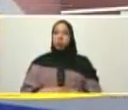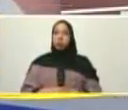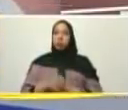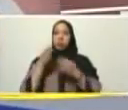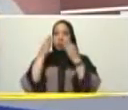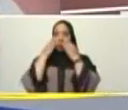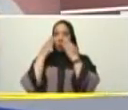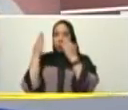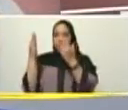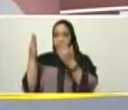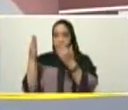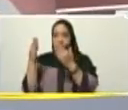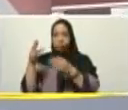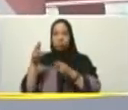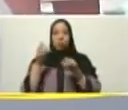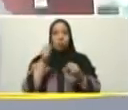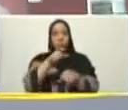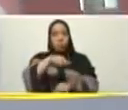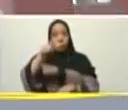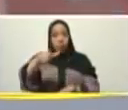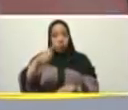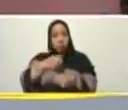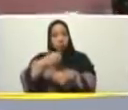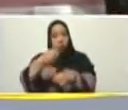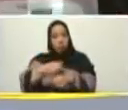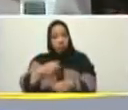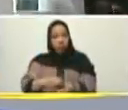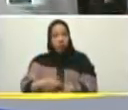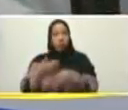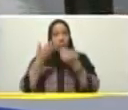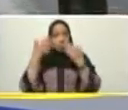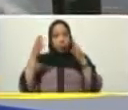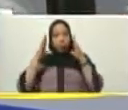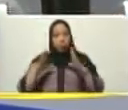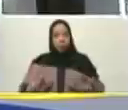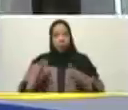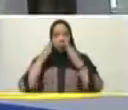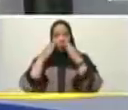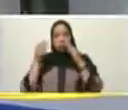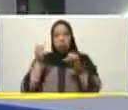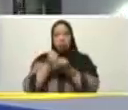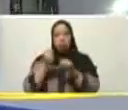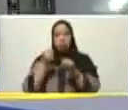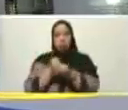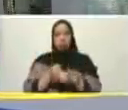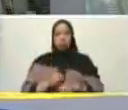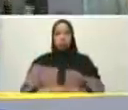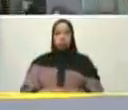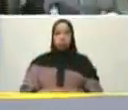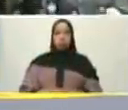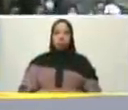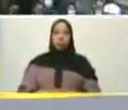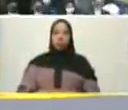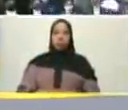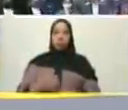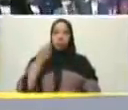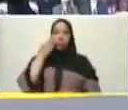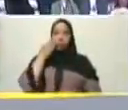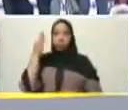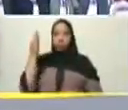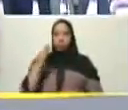oído viviendas para los trabajadores para las trabajadoras allá está